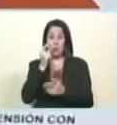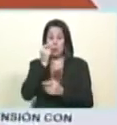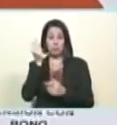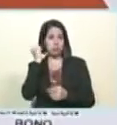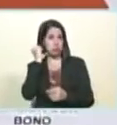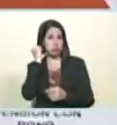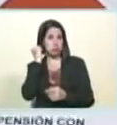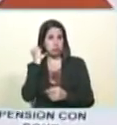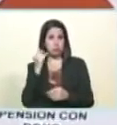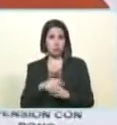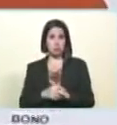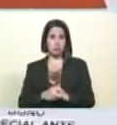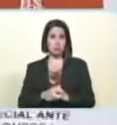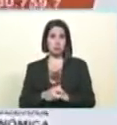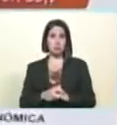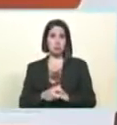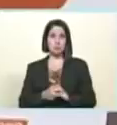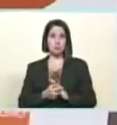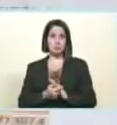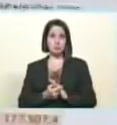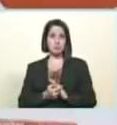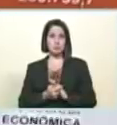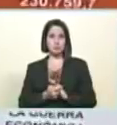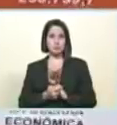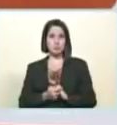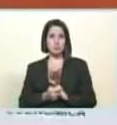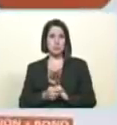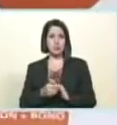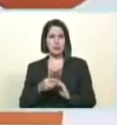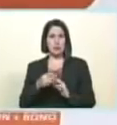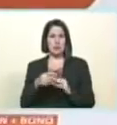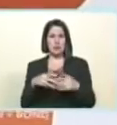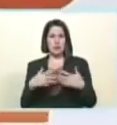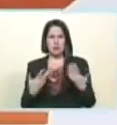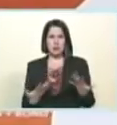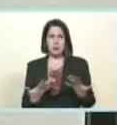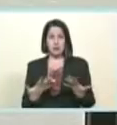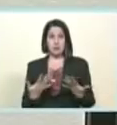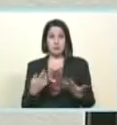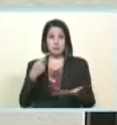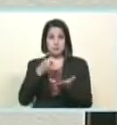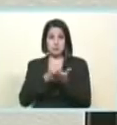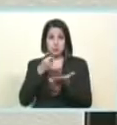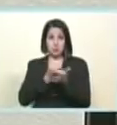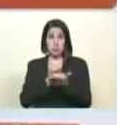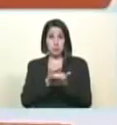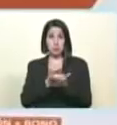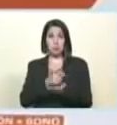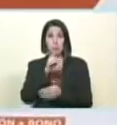Miguel Pérez Abad la pensión de Miguel Pérez Abad va a quedar en